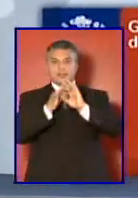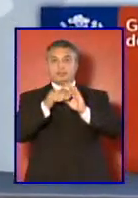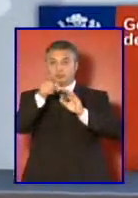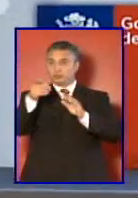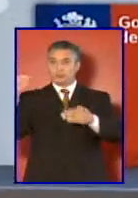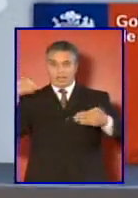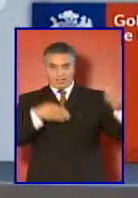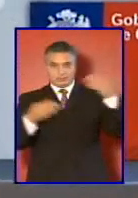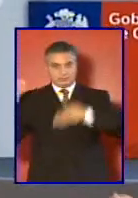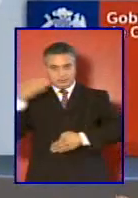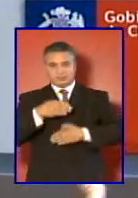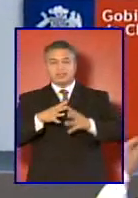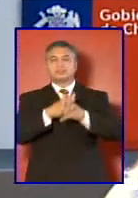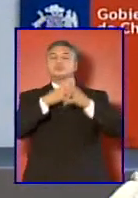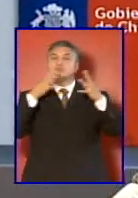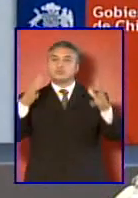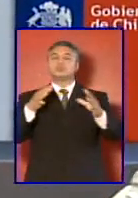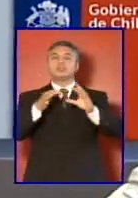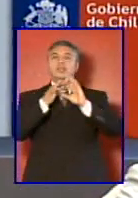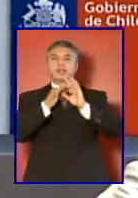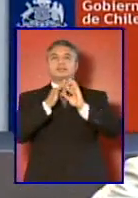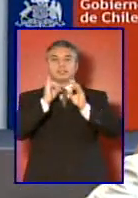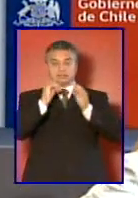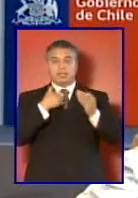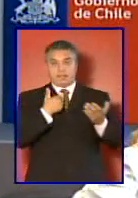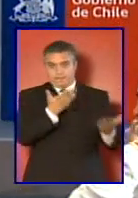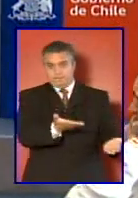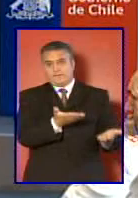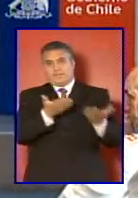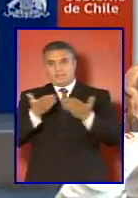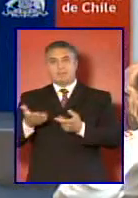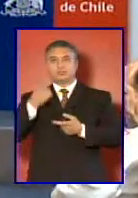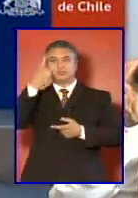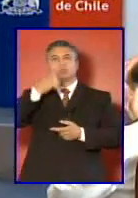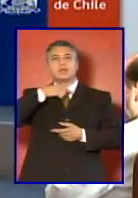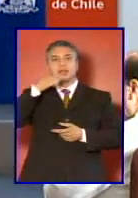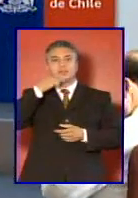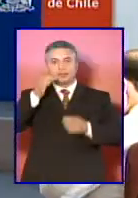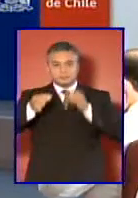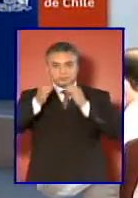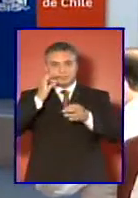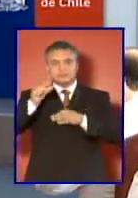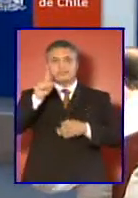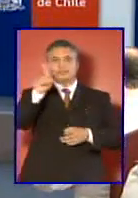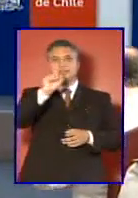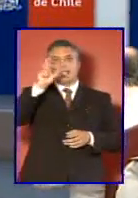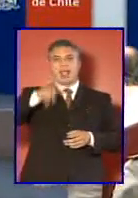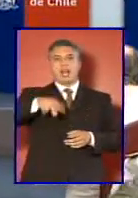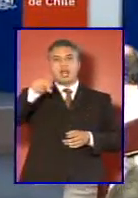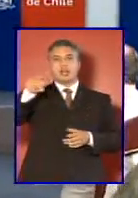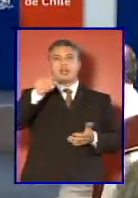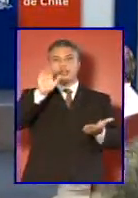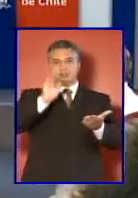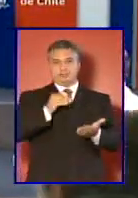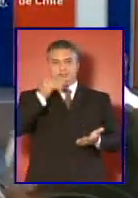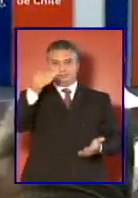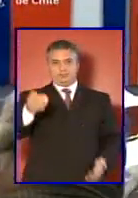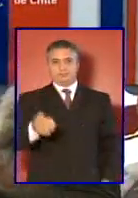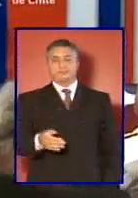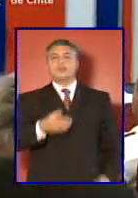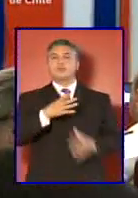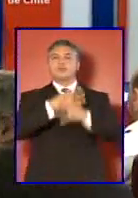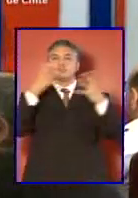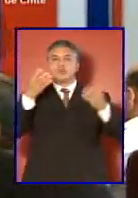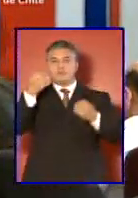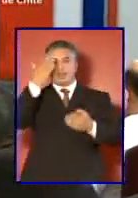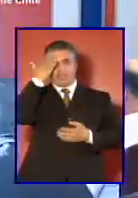asistencia muchas gracias y les invitamos a disfrutar de un café en el salón Pedro Valcia muy